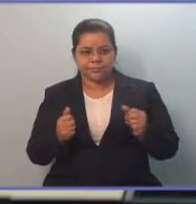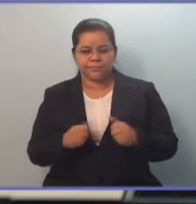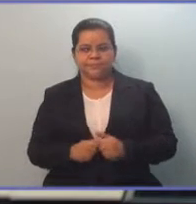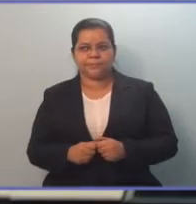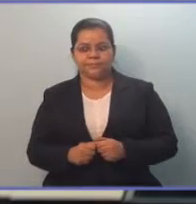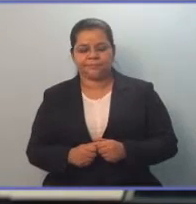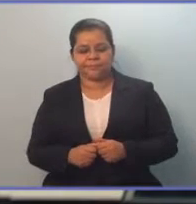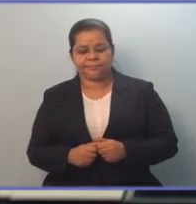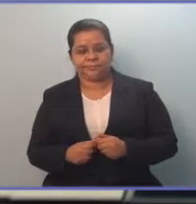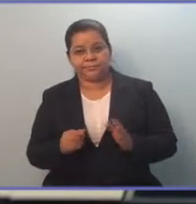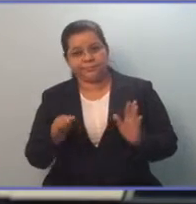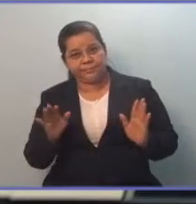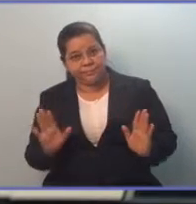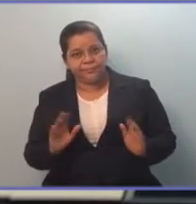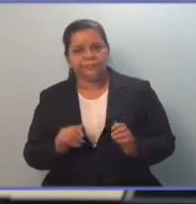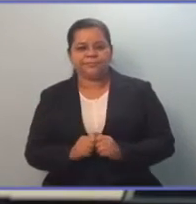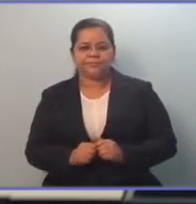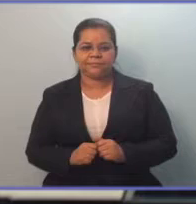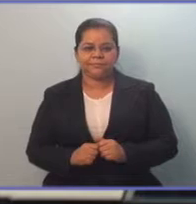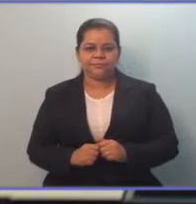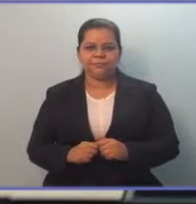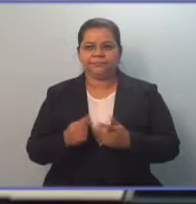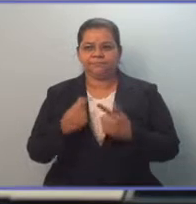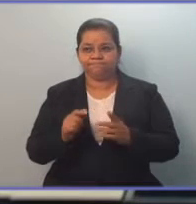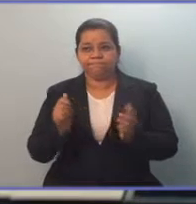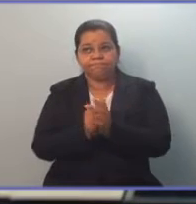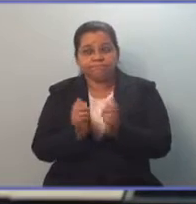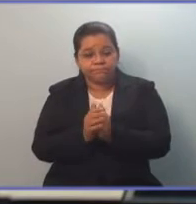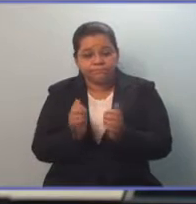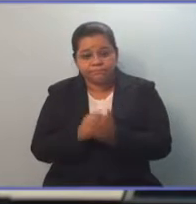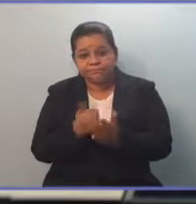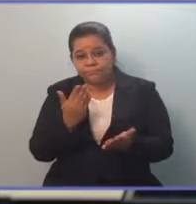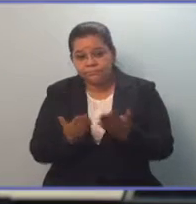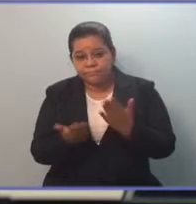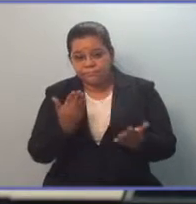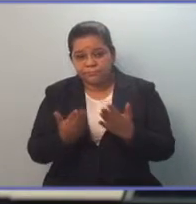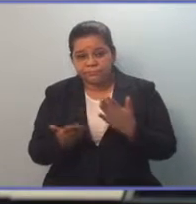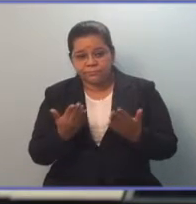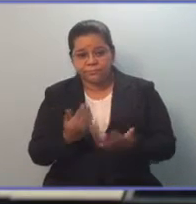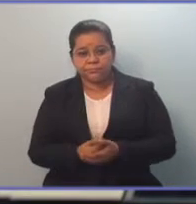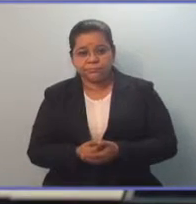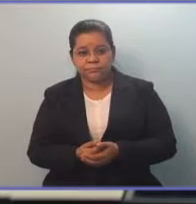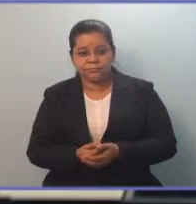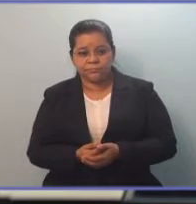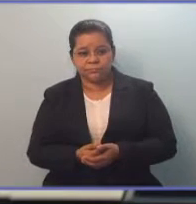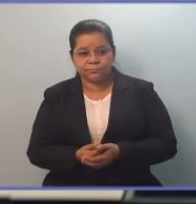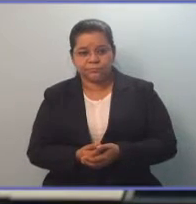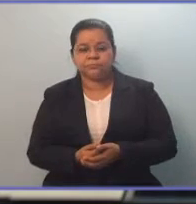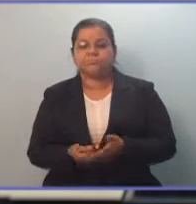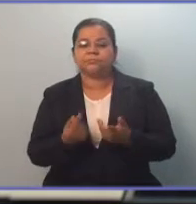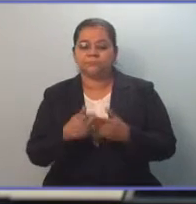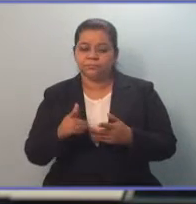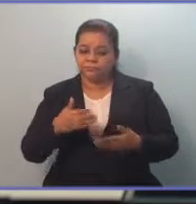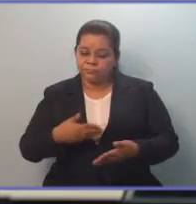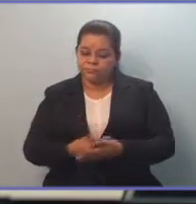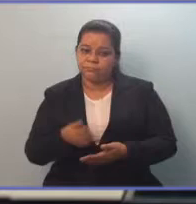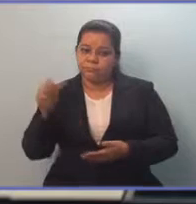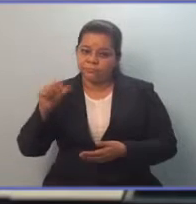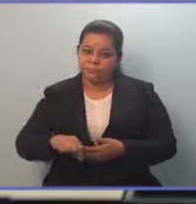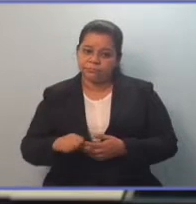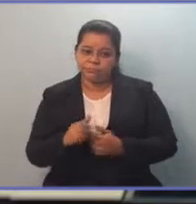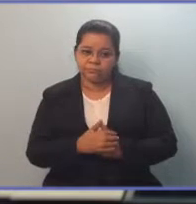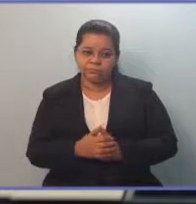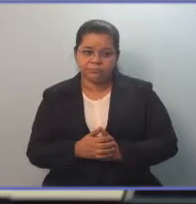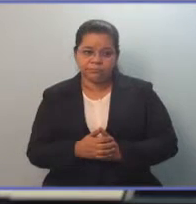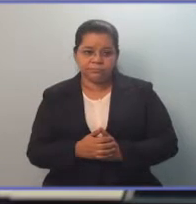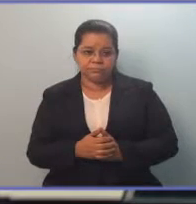Pero, por supuesto, si el problema llega y el hijo se porta mal, la hija se porta mal, tienen que